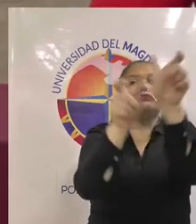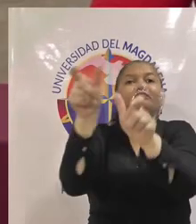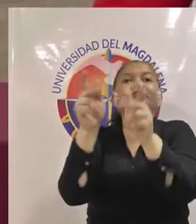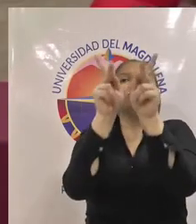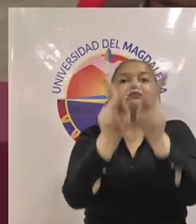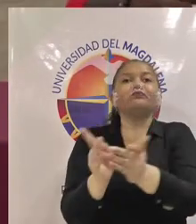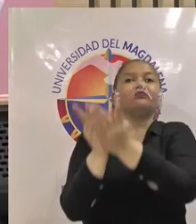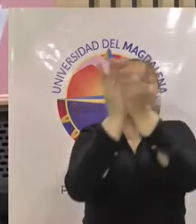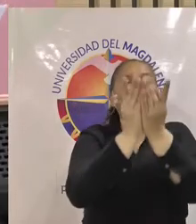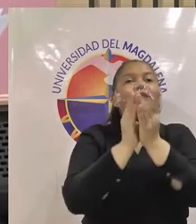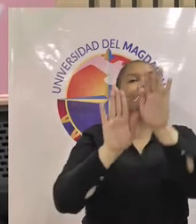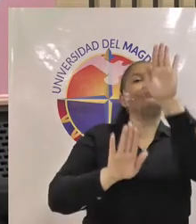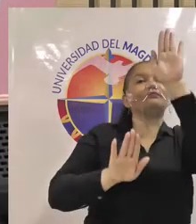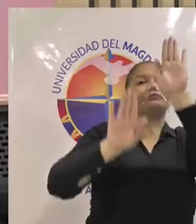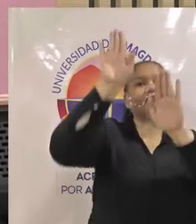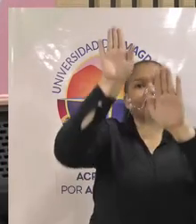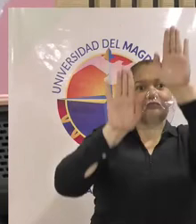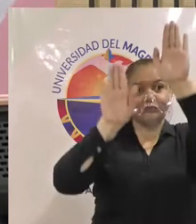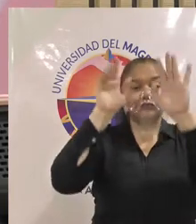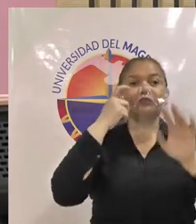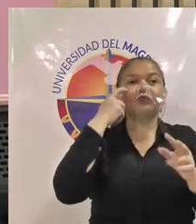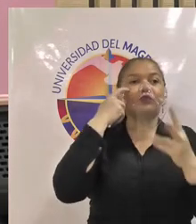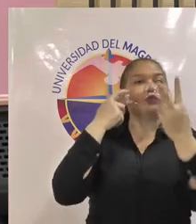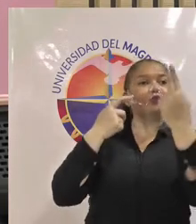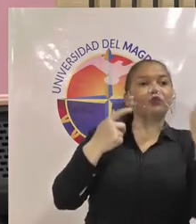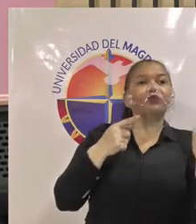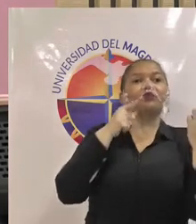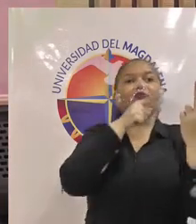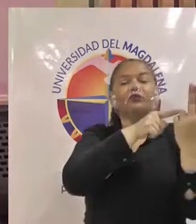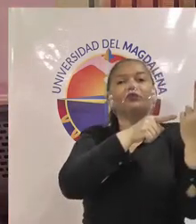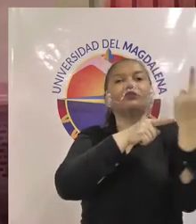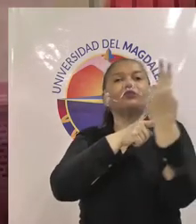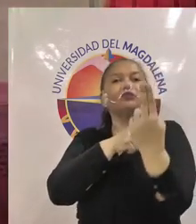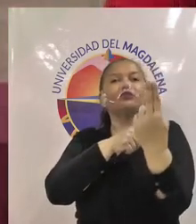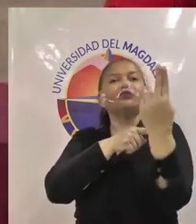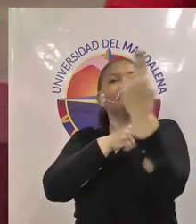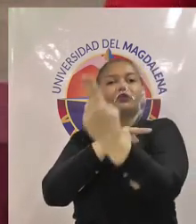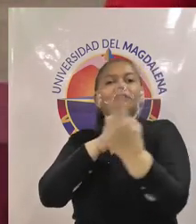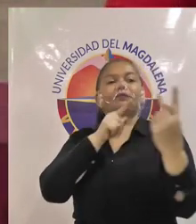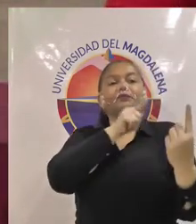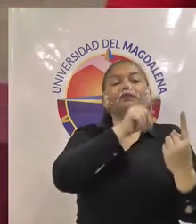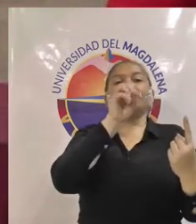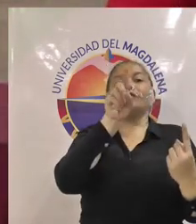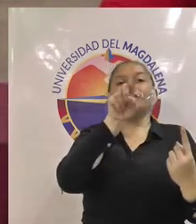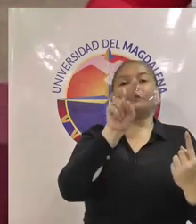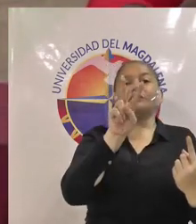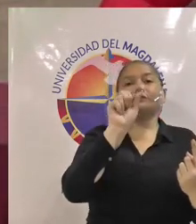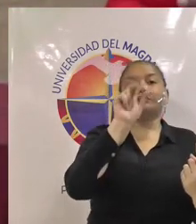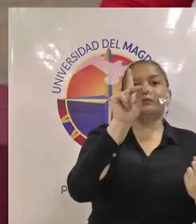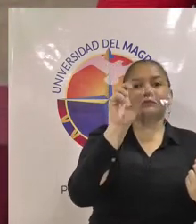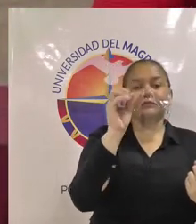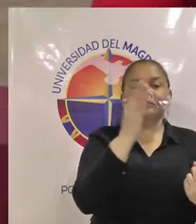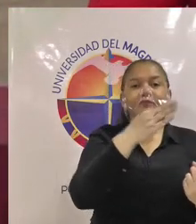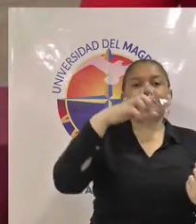como candidatos la pareja integrada por Osvaldo Pedraza Vélez